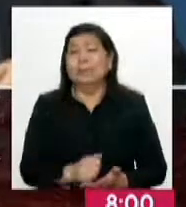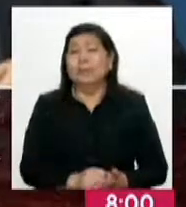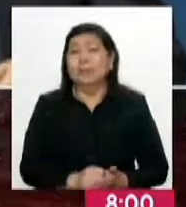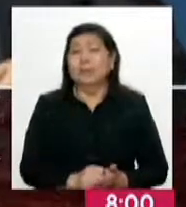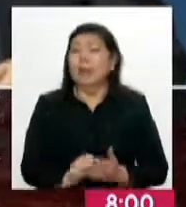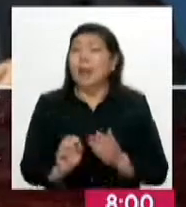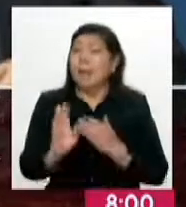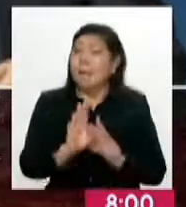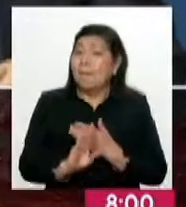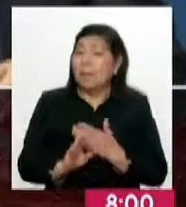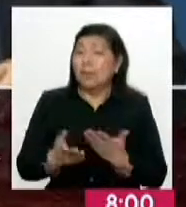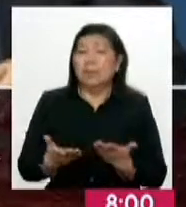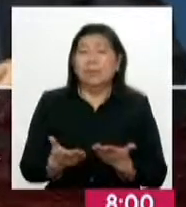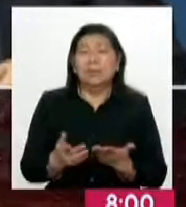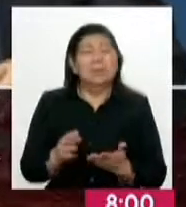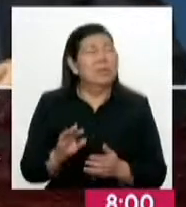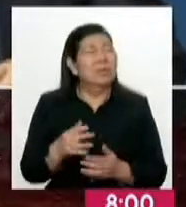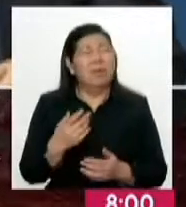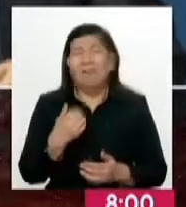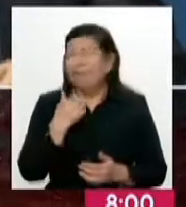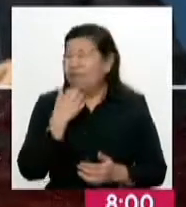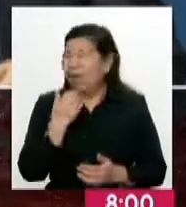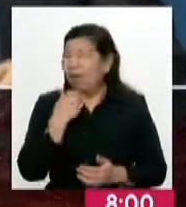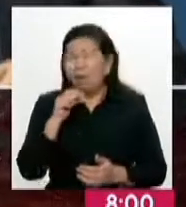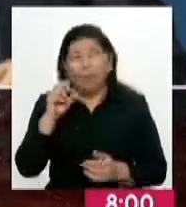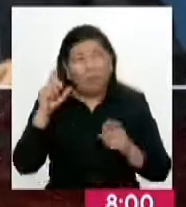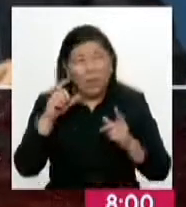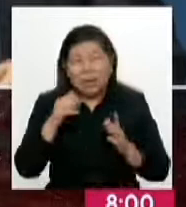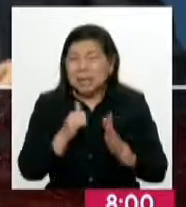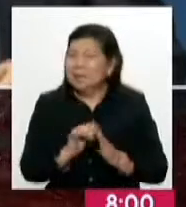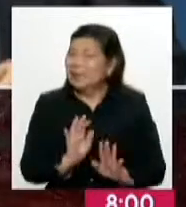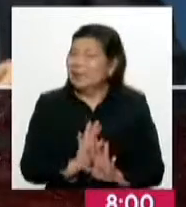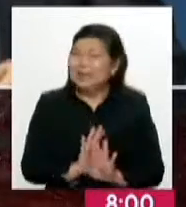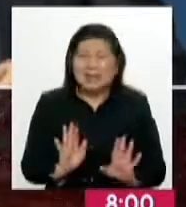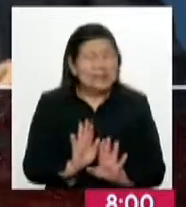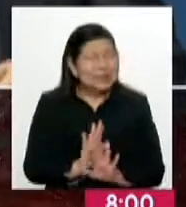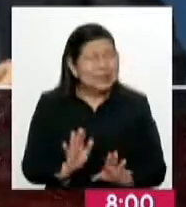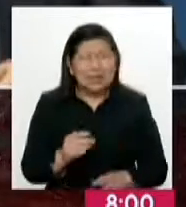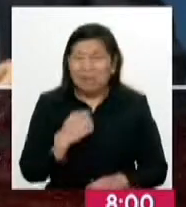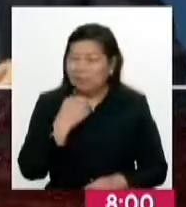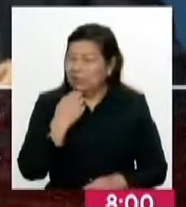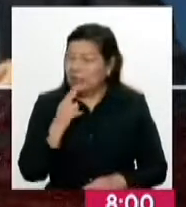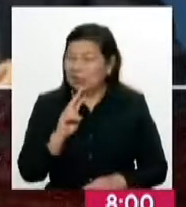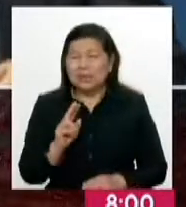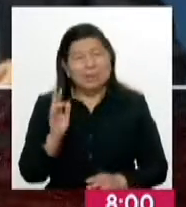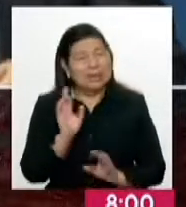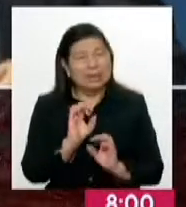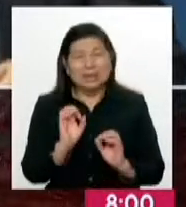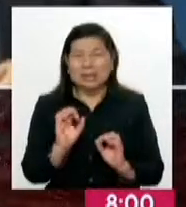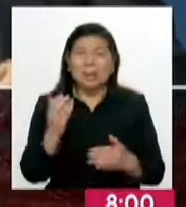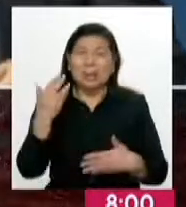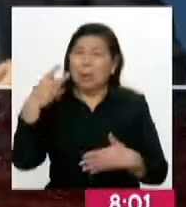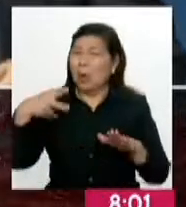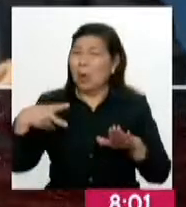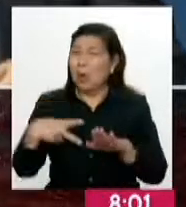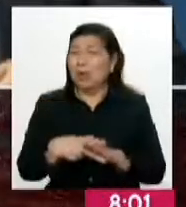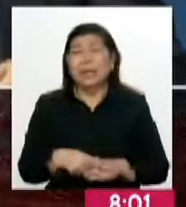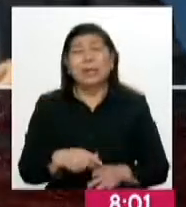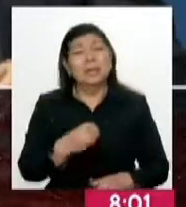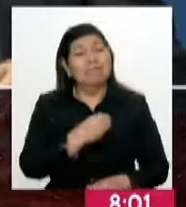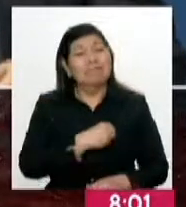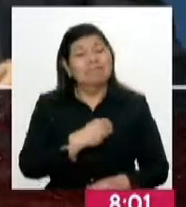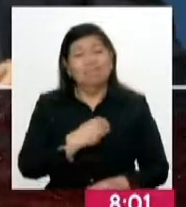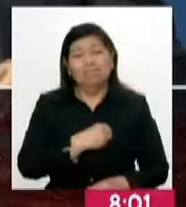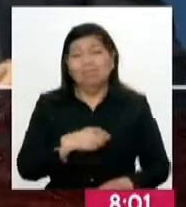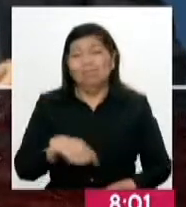hemos protegido las imágenes, que son duras, ¿ah? Imágenes compartidas por Pedro, pues son muy duras. Nuestras condolencias,